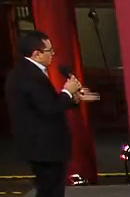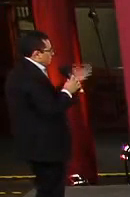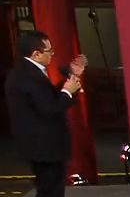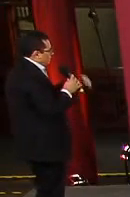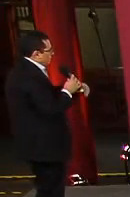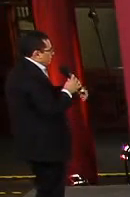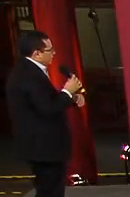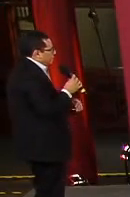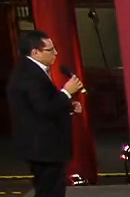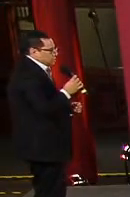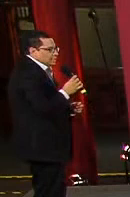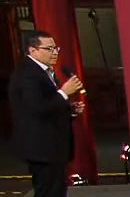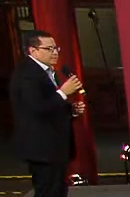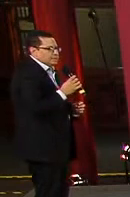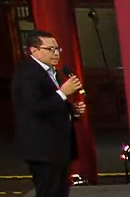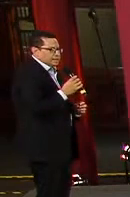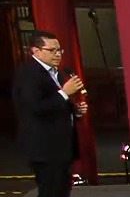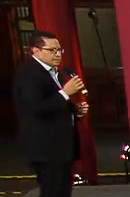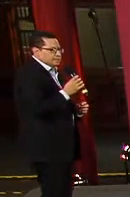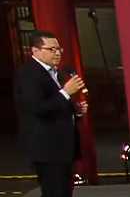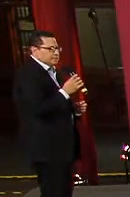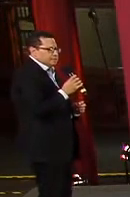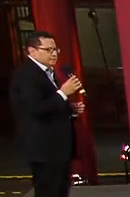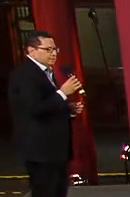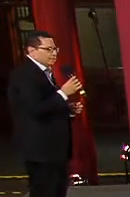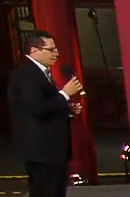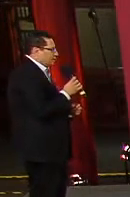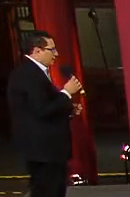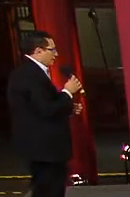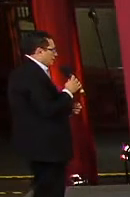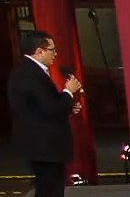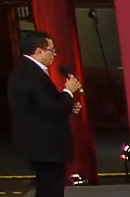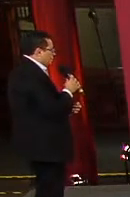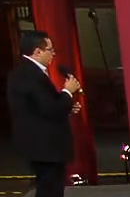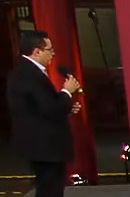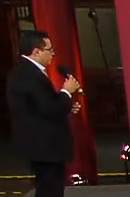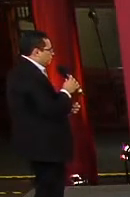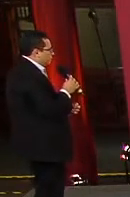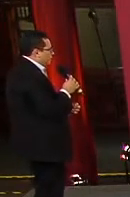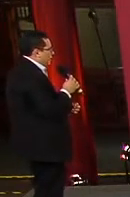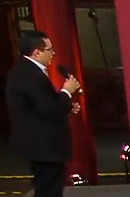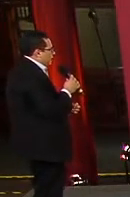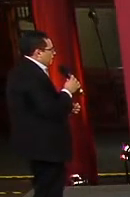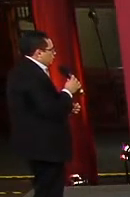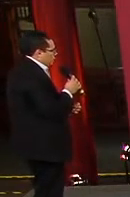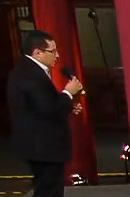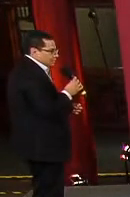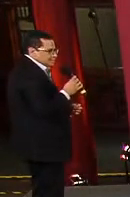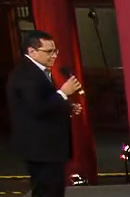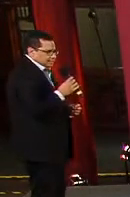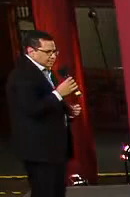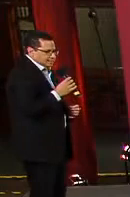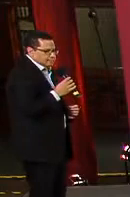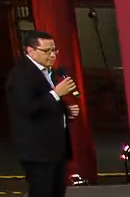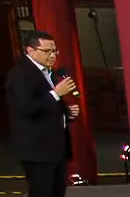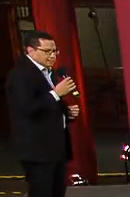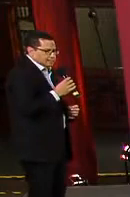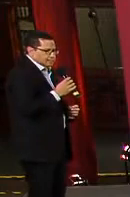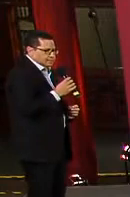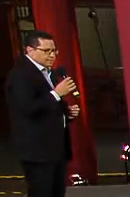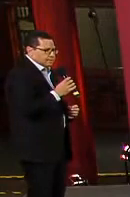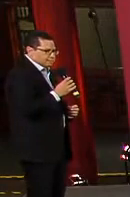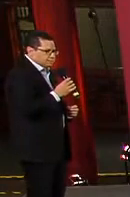Sin embargo, la cifra de negativos sí se incrementa a casi 20.000 casos negativos, 233